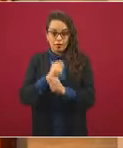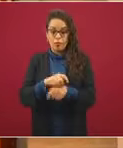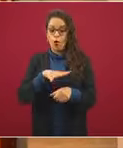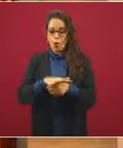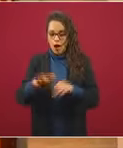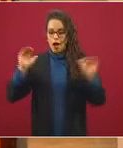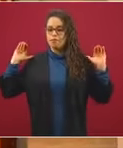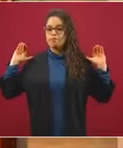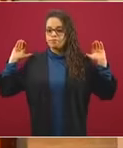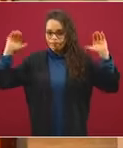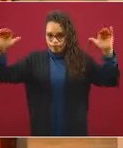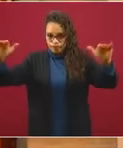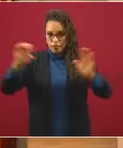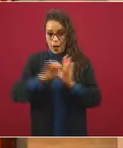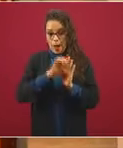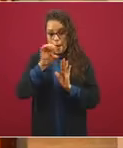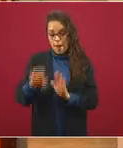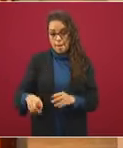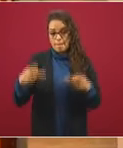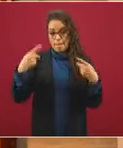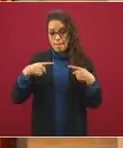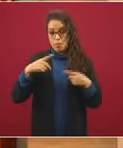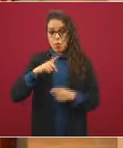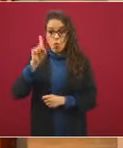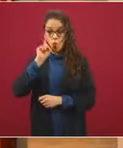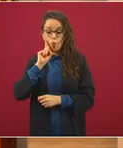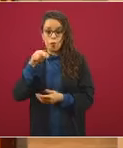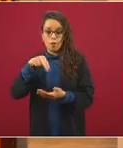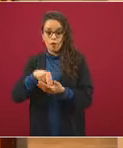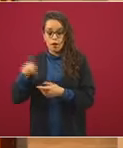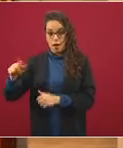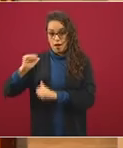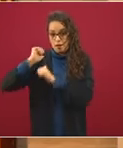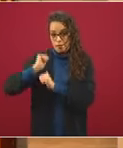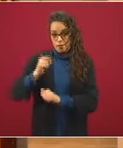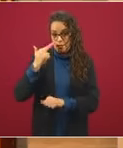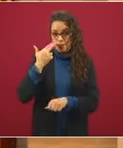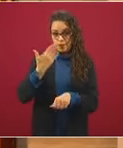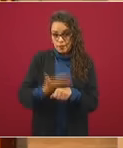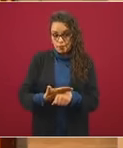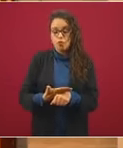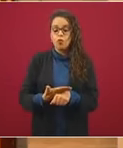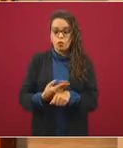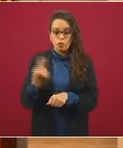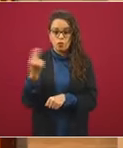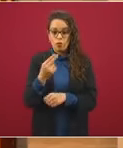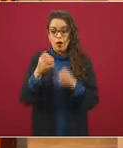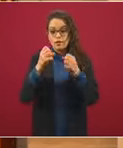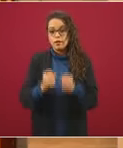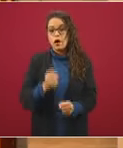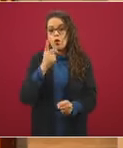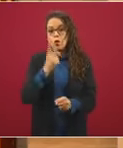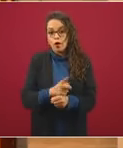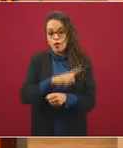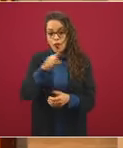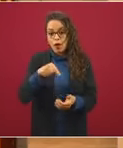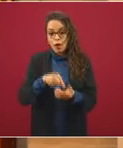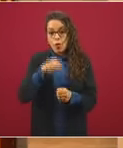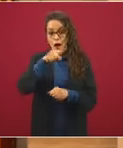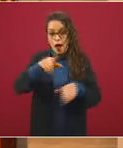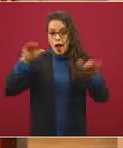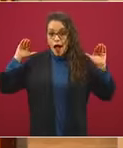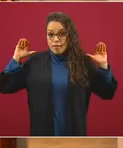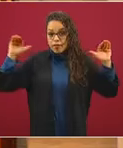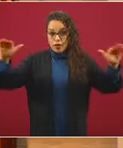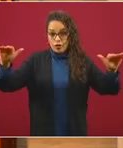por ejemplo, el personal de sobrecargo está encargado de nuestra seguridad, de nuestra seguridad en la aeronave y